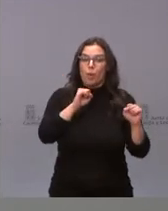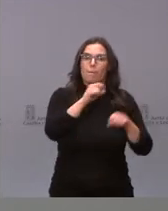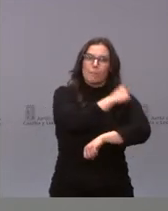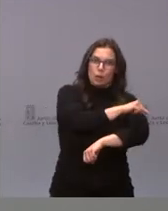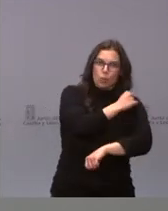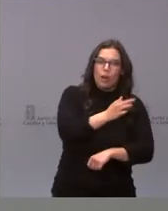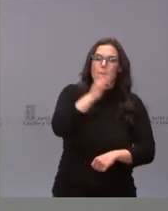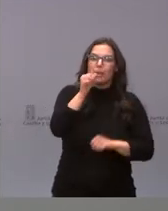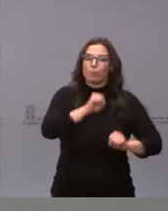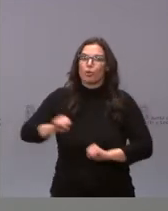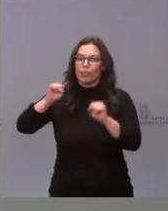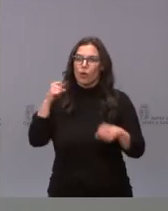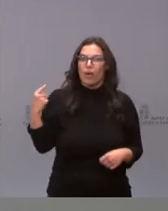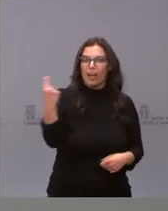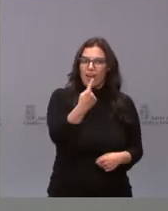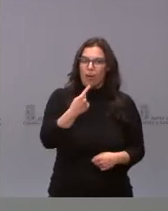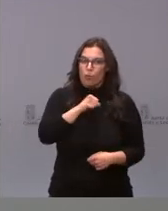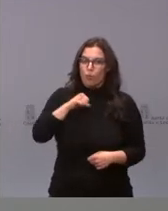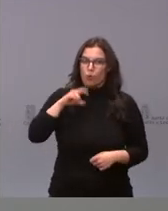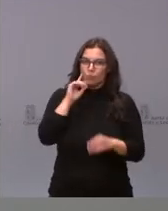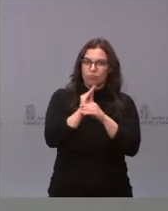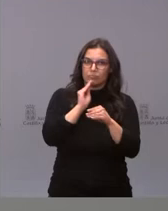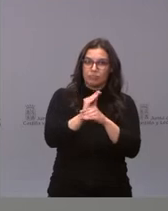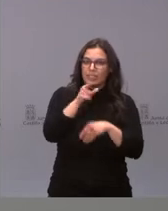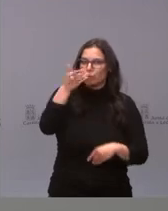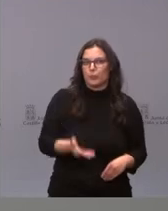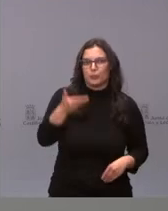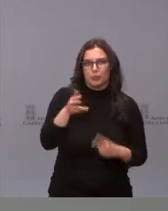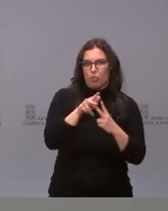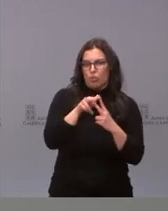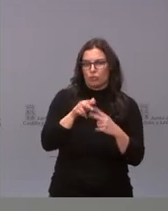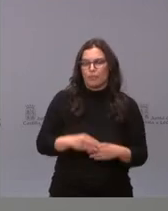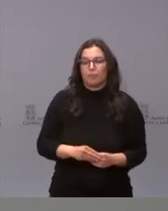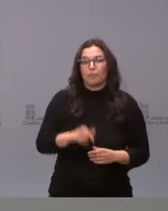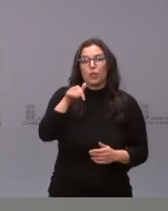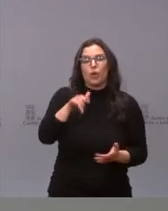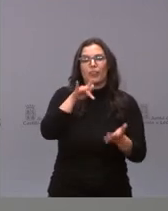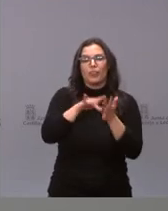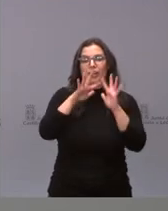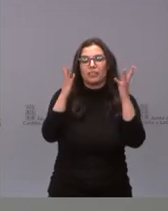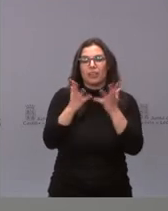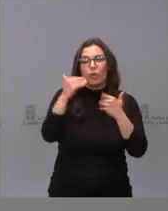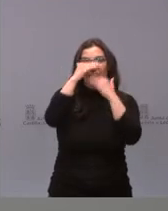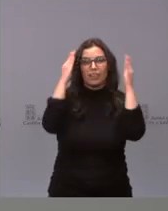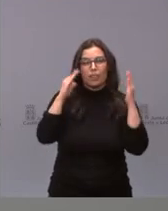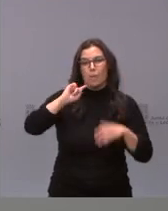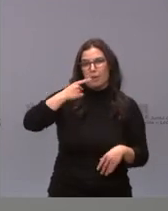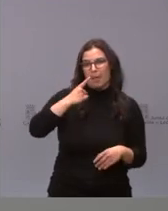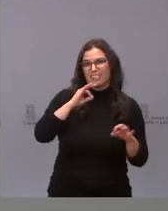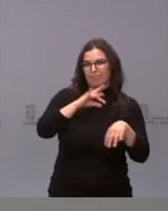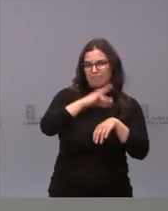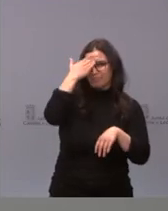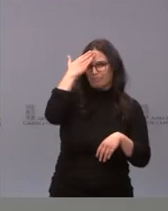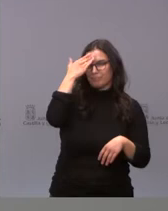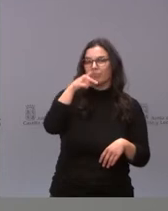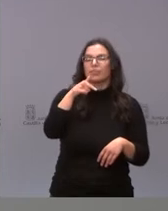que podemos hacer cada uno de nosotros, es absolutamente clave. Hoy es el Día Internacional de la Atención Primaria. Con el tema,